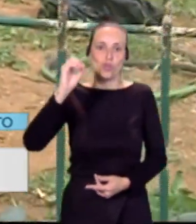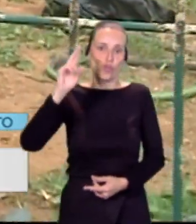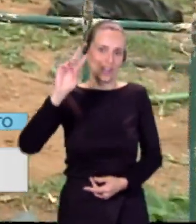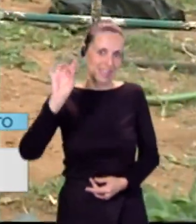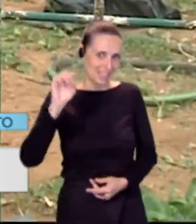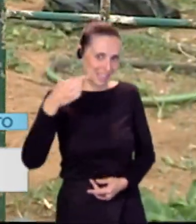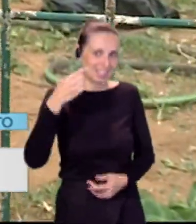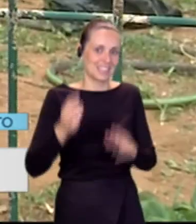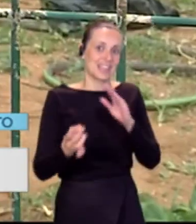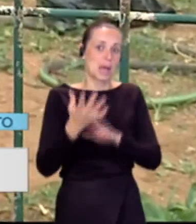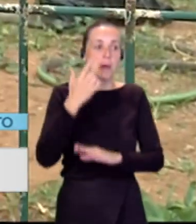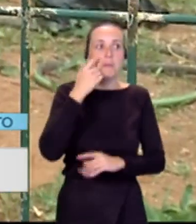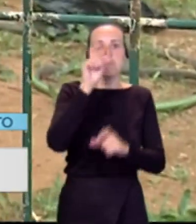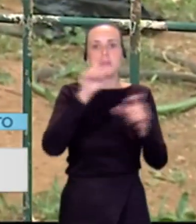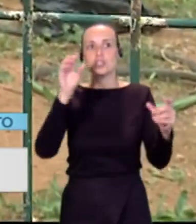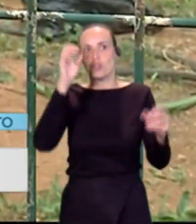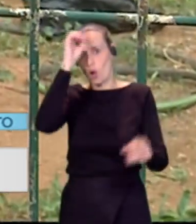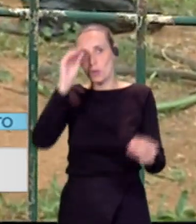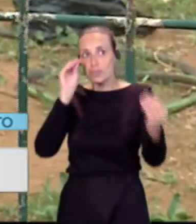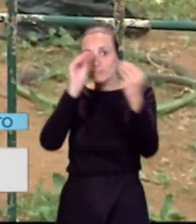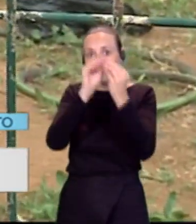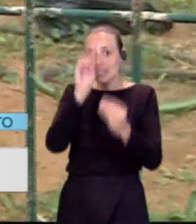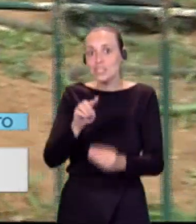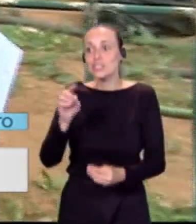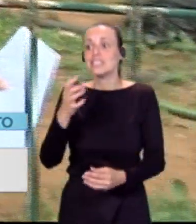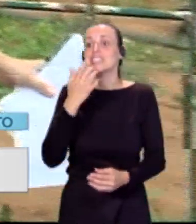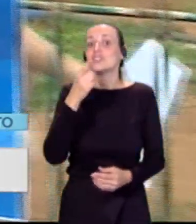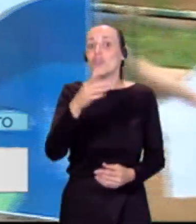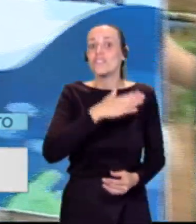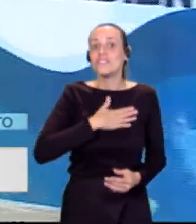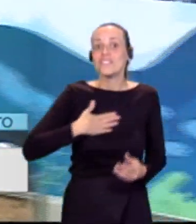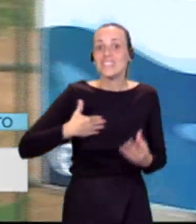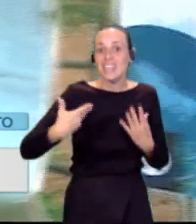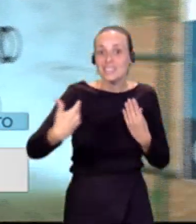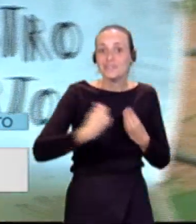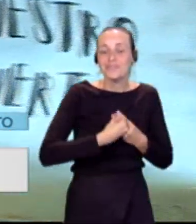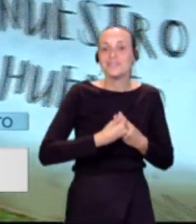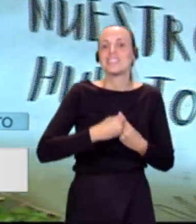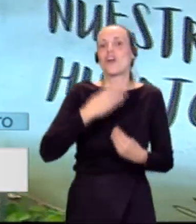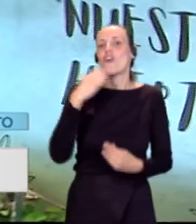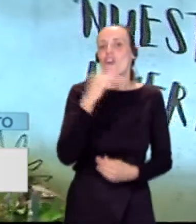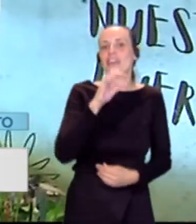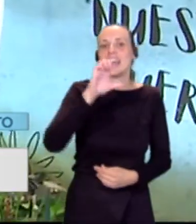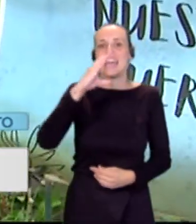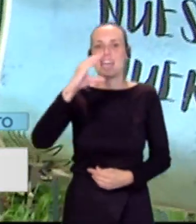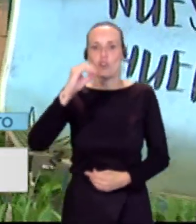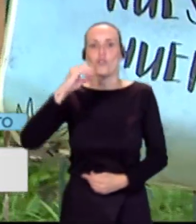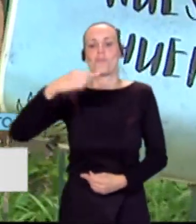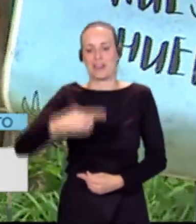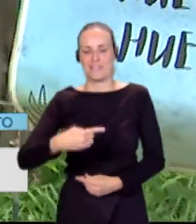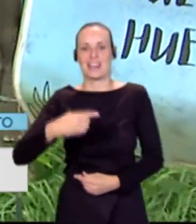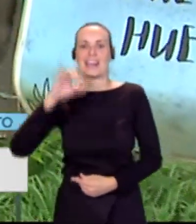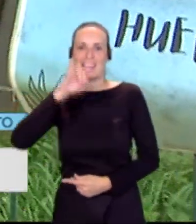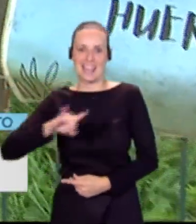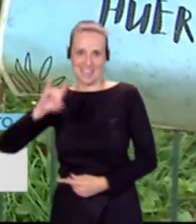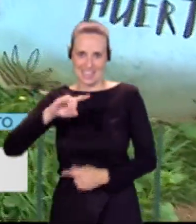importaba esto como a nosotros. Por eso, si te quieres unir a nuestra causa, no olvides seguirnos en JovenEco Barra Baja Canarias, seguir firmando, que nunca